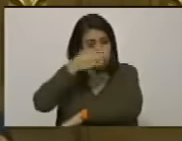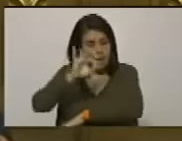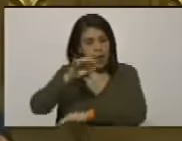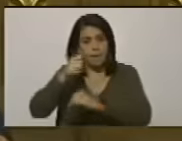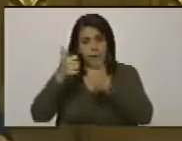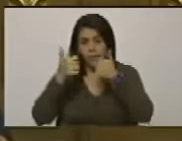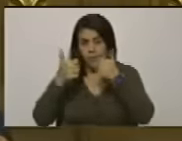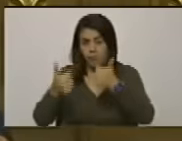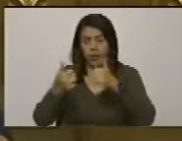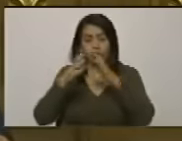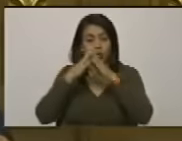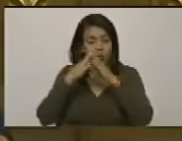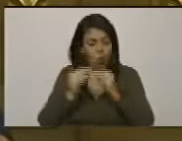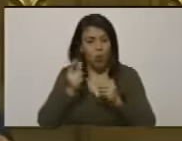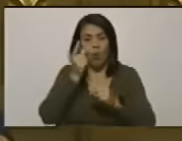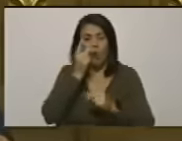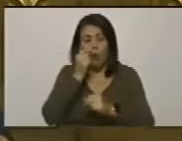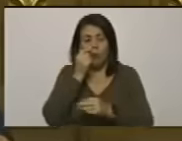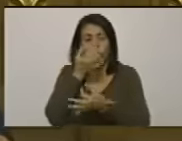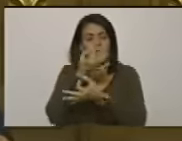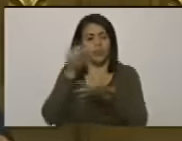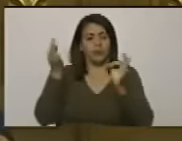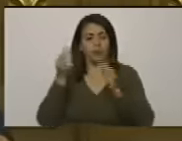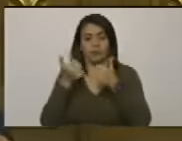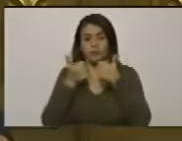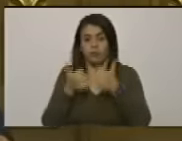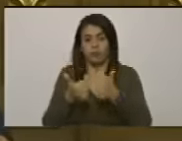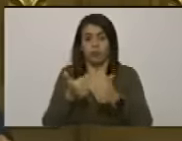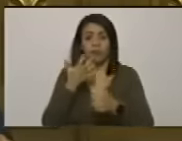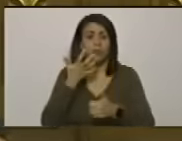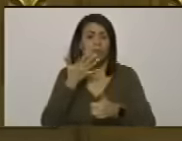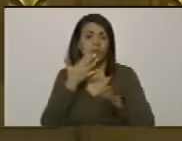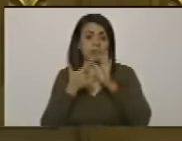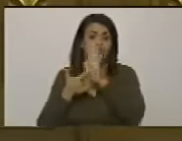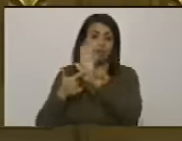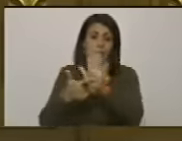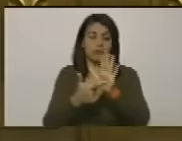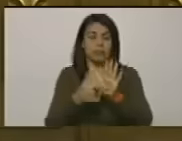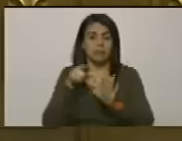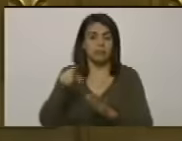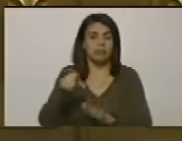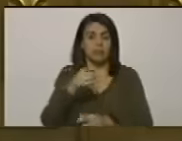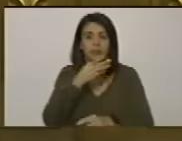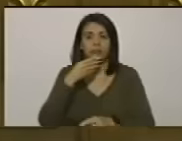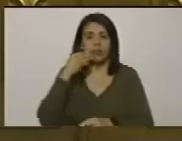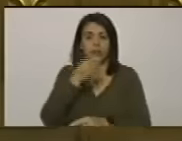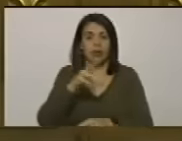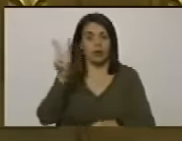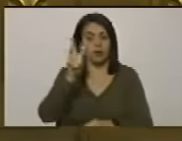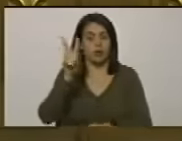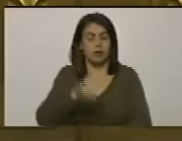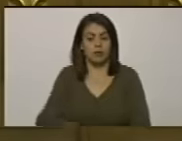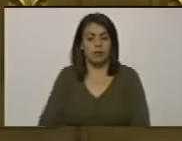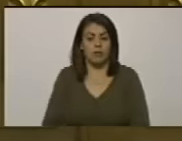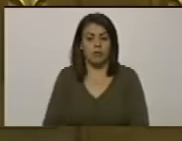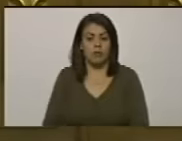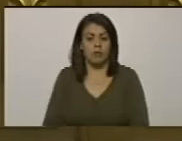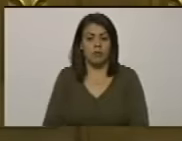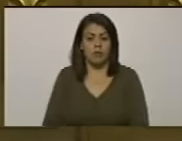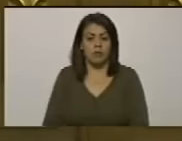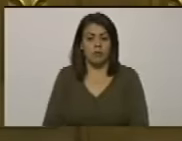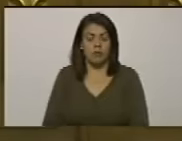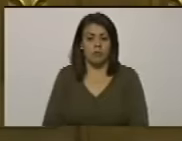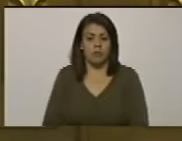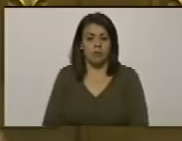era este compañero que es un ejemplo para la juventud venezolana para